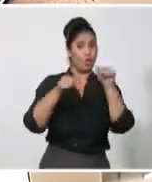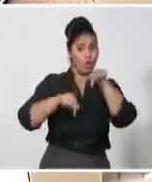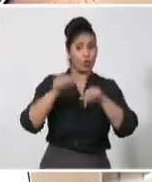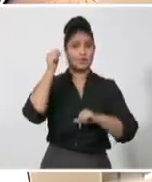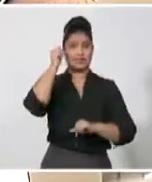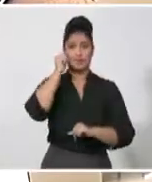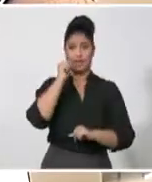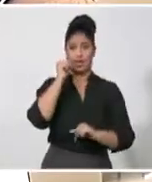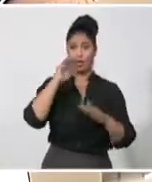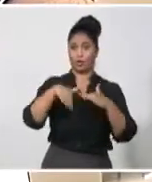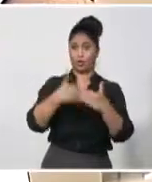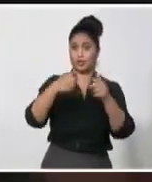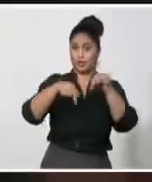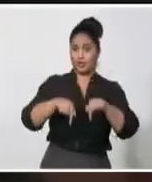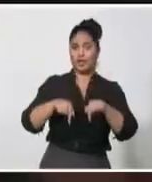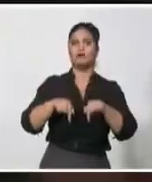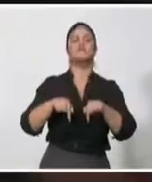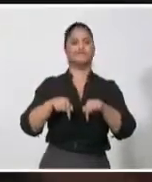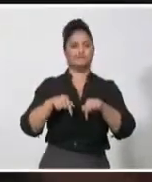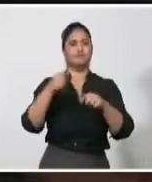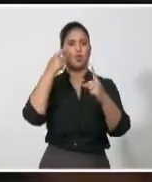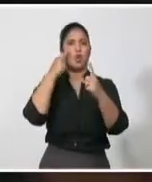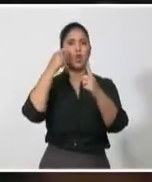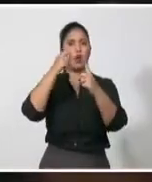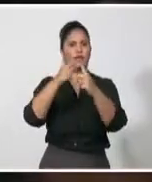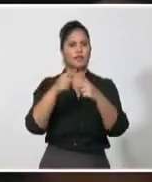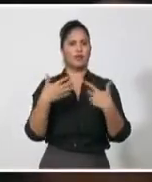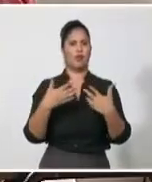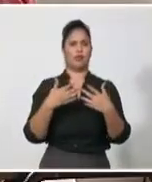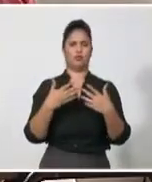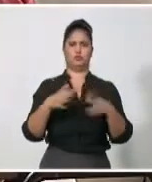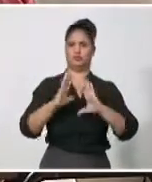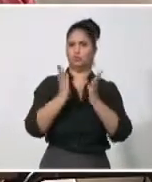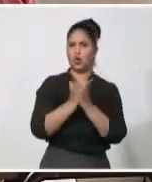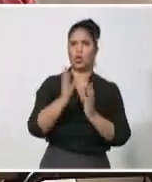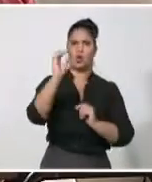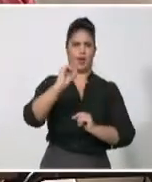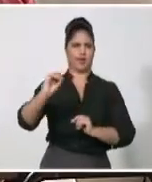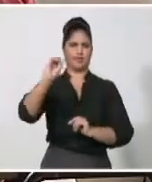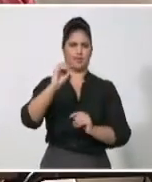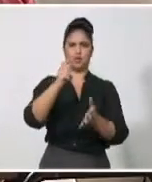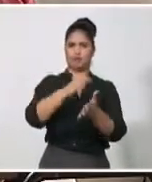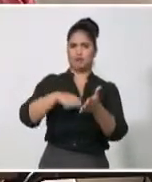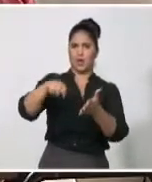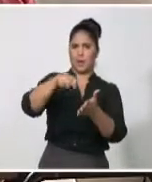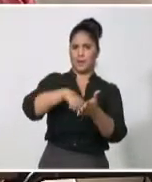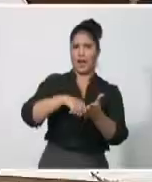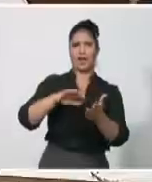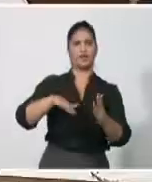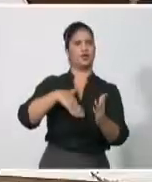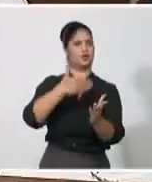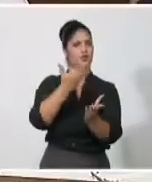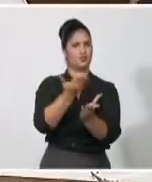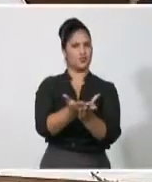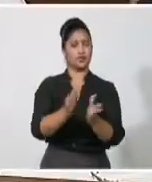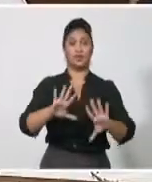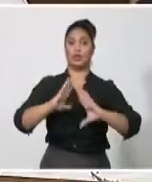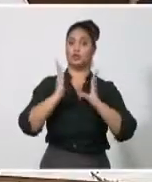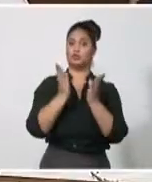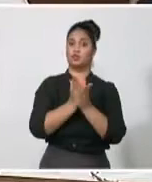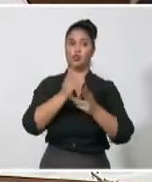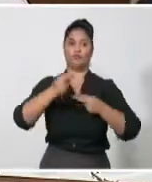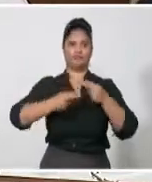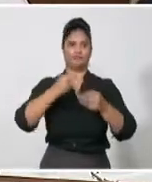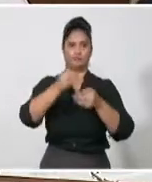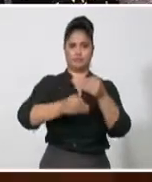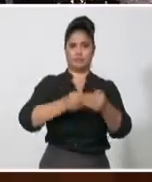comisión número 2 dedicada al funcionamiento de la organización y las proyecciones para perfeccionar su quehacer. Entre los principales